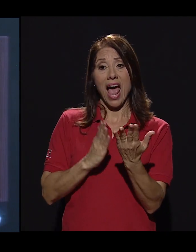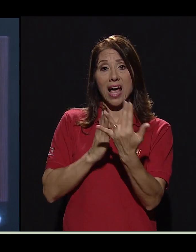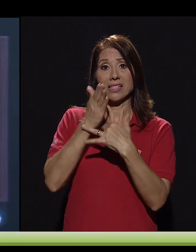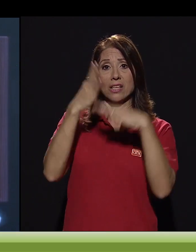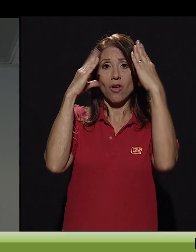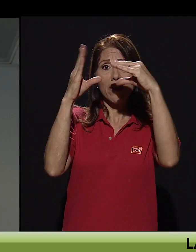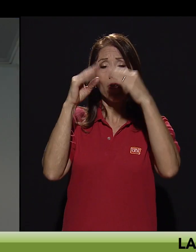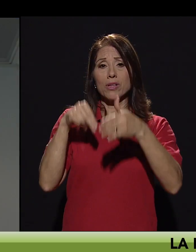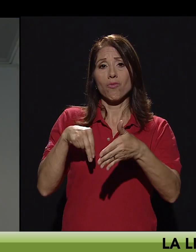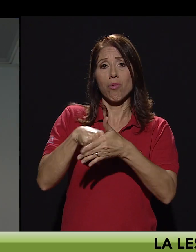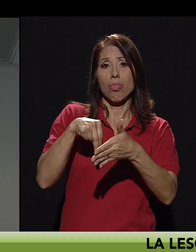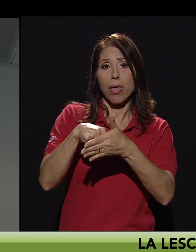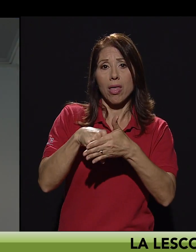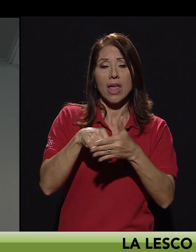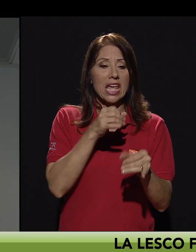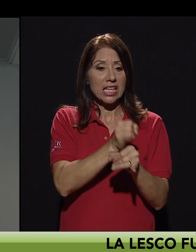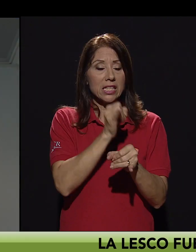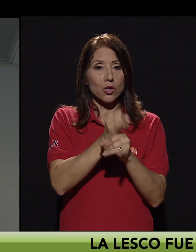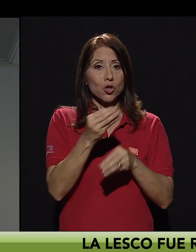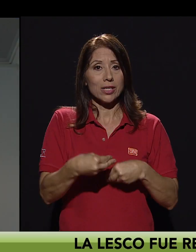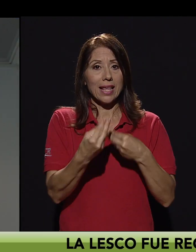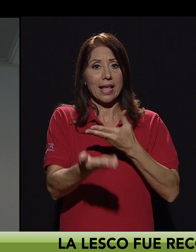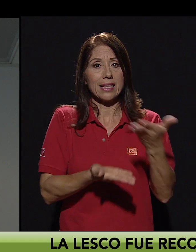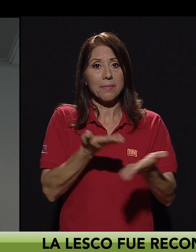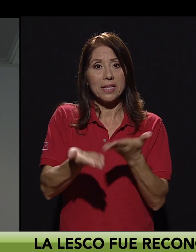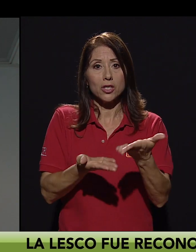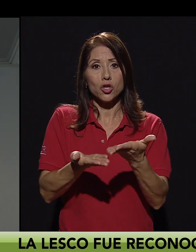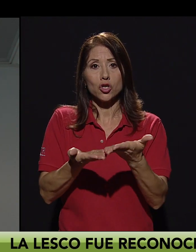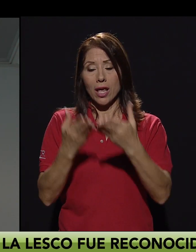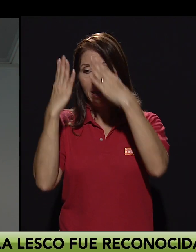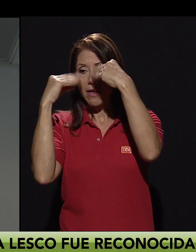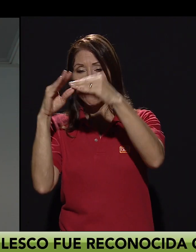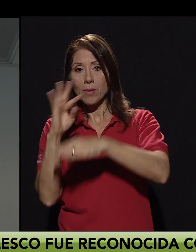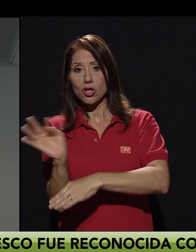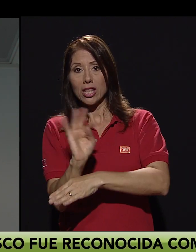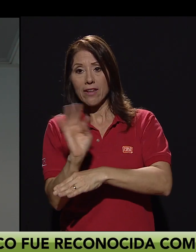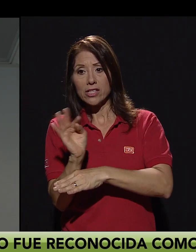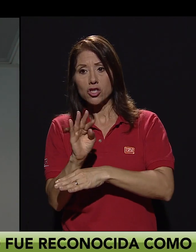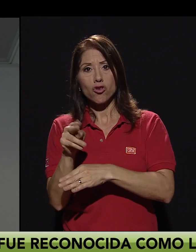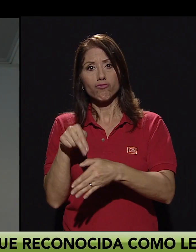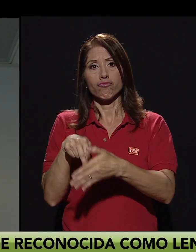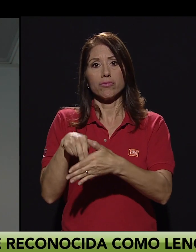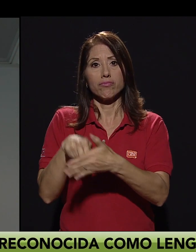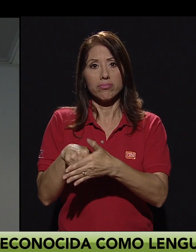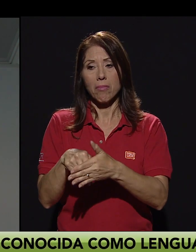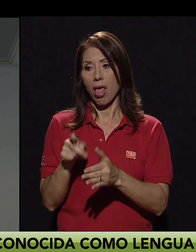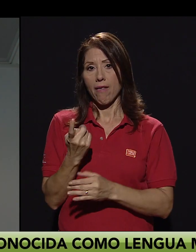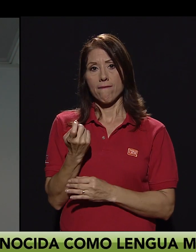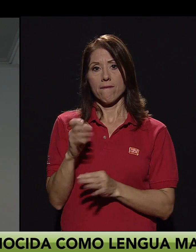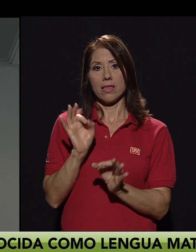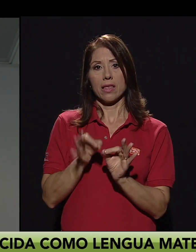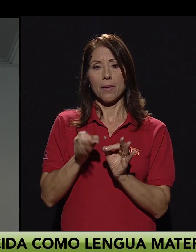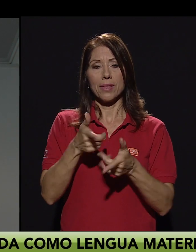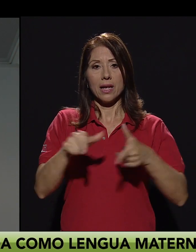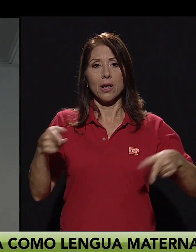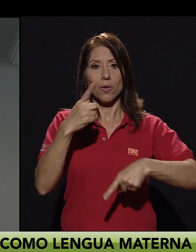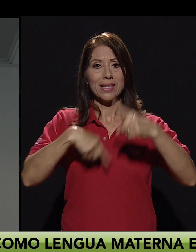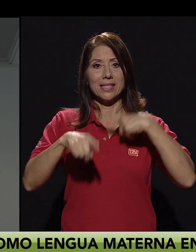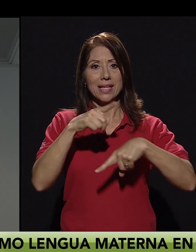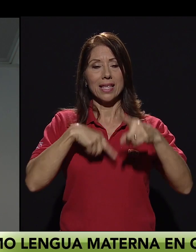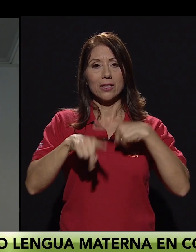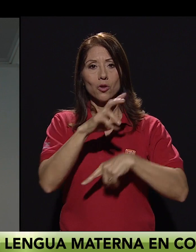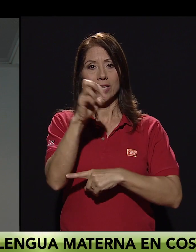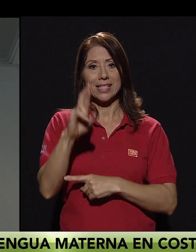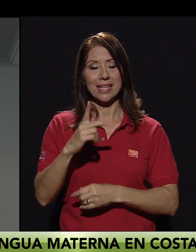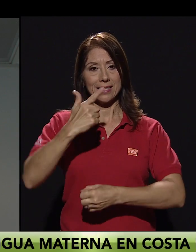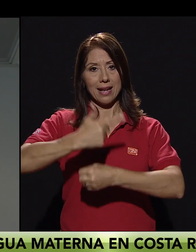información, tanto en las instituciones prestadoras de servicios, como en las informaciones difundidas en la televisión local, que carecen de intérpretes de lengua de señas